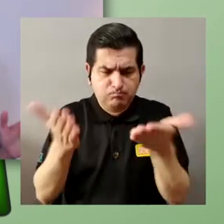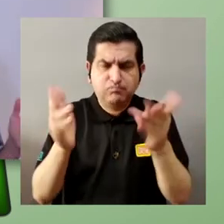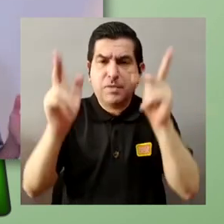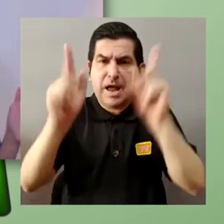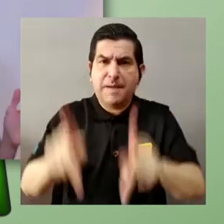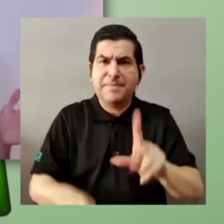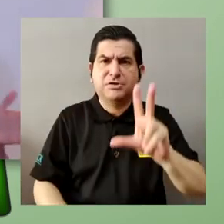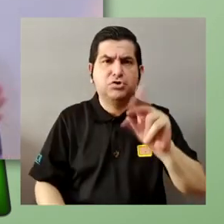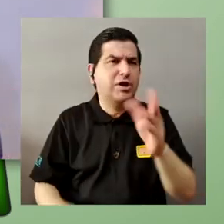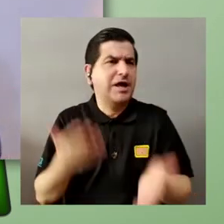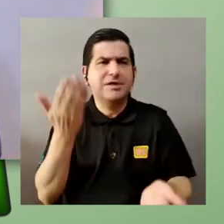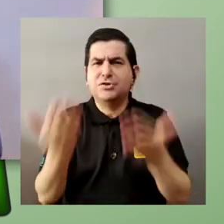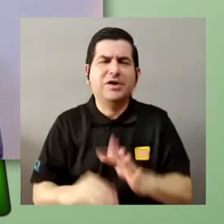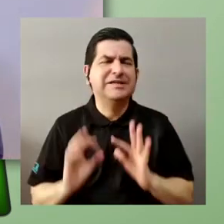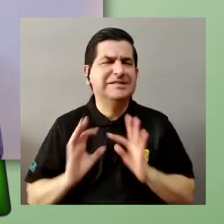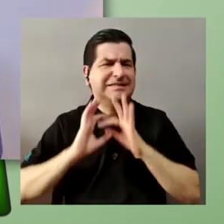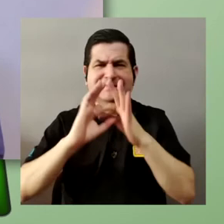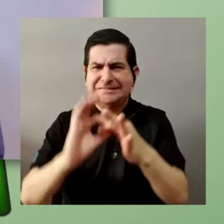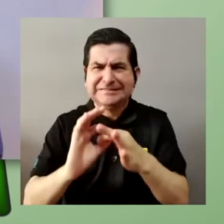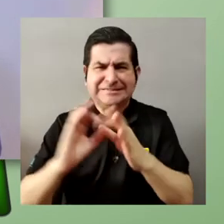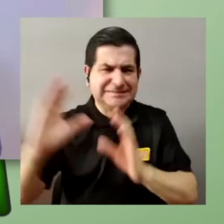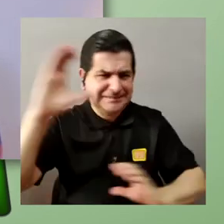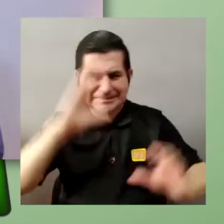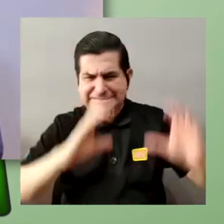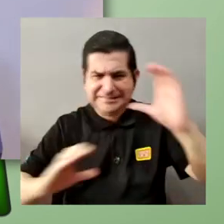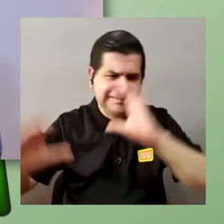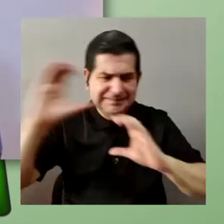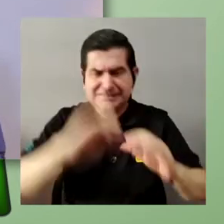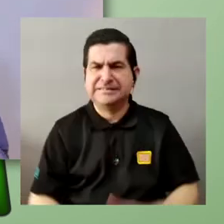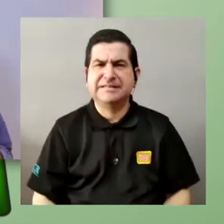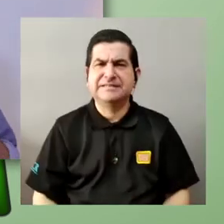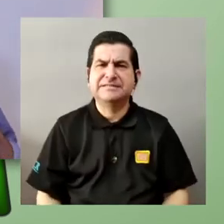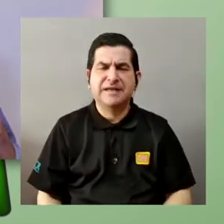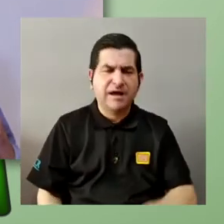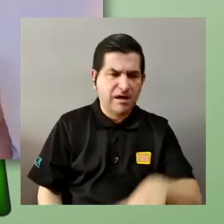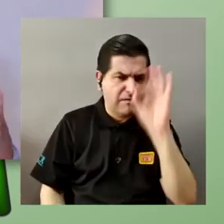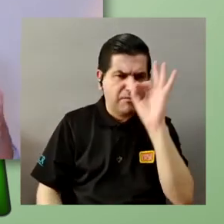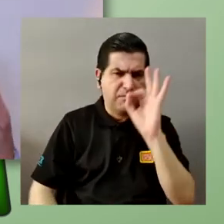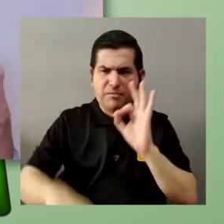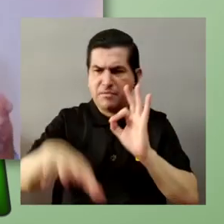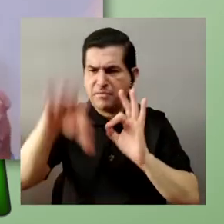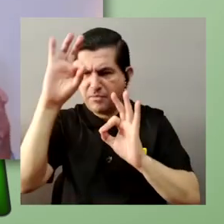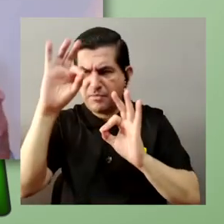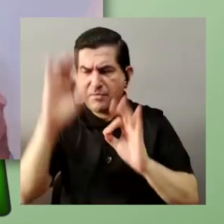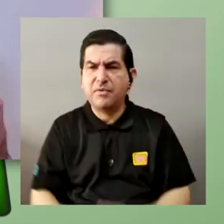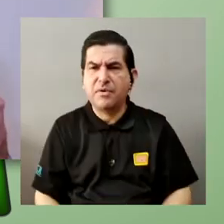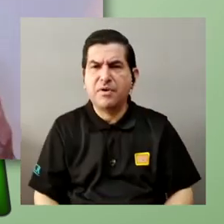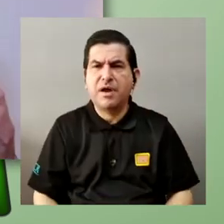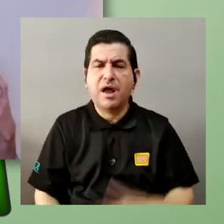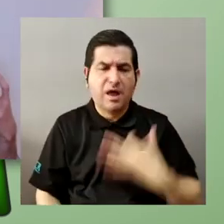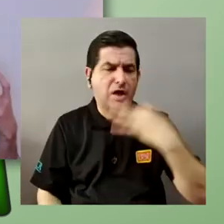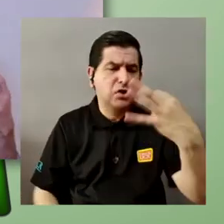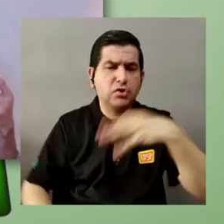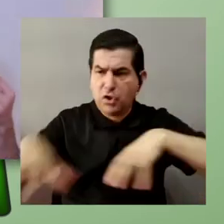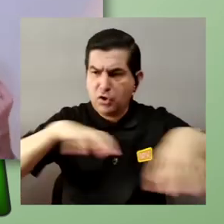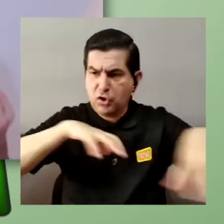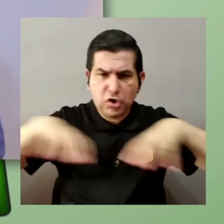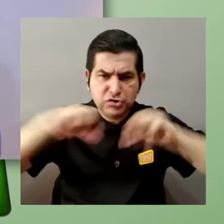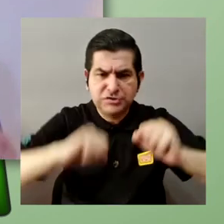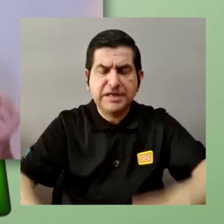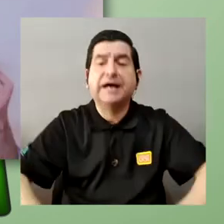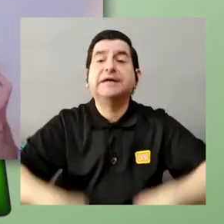embujado también a personas que no estamos tan ligadas a la ciencia a descubrir que en los en la